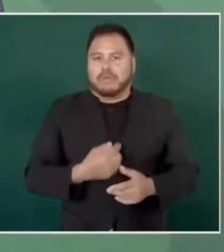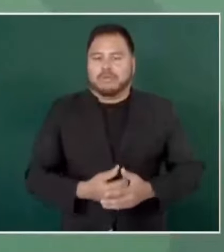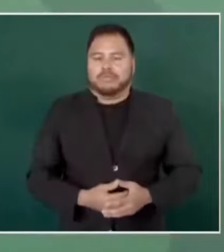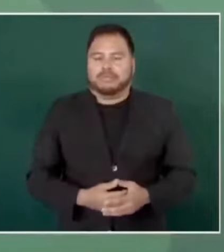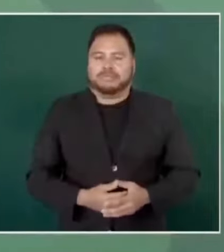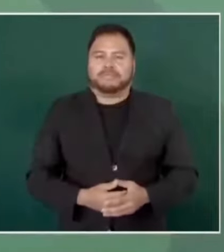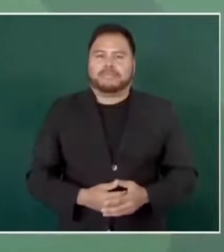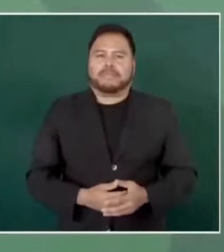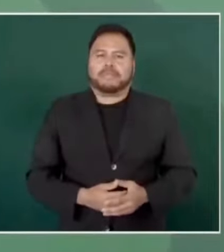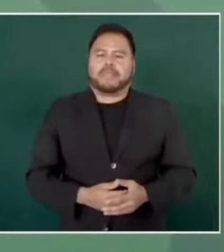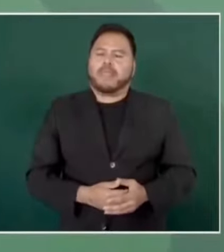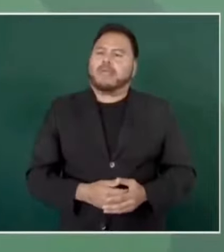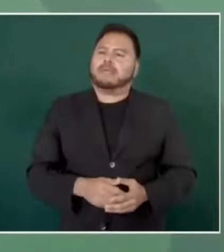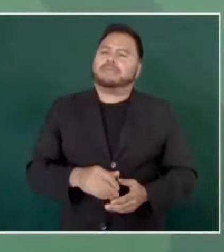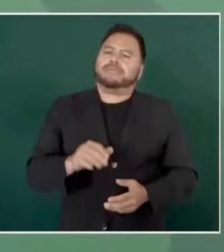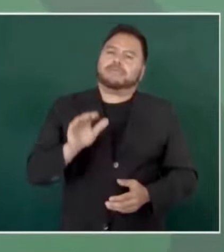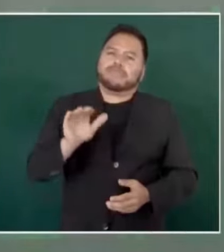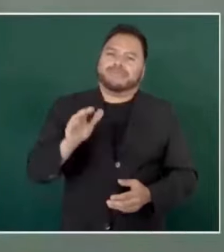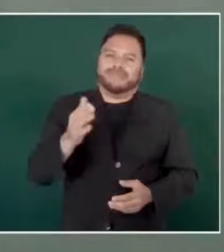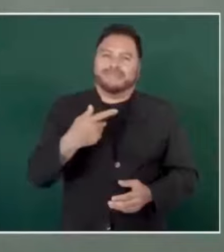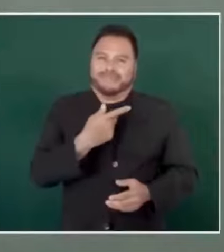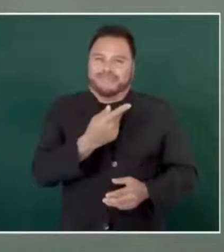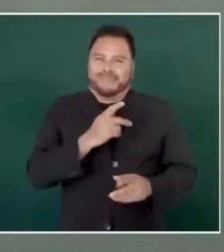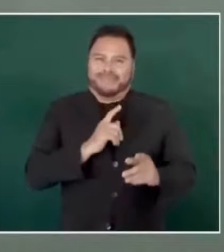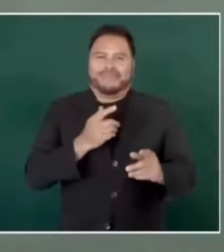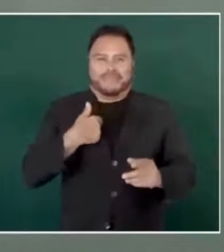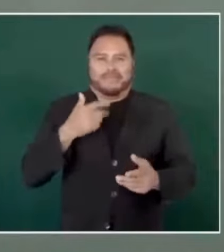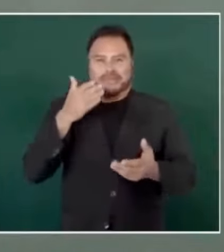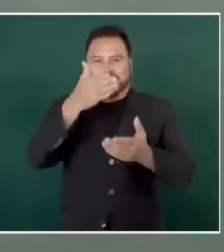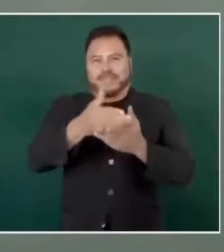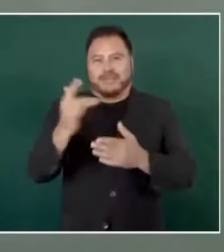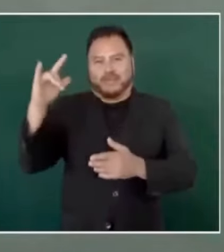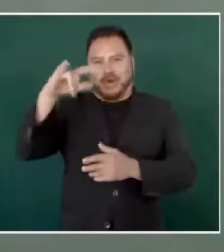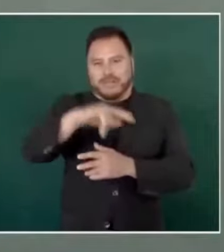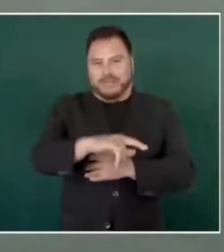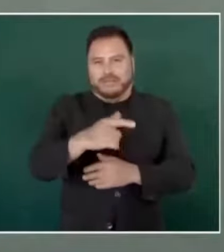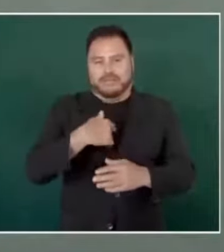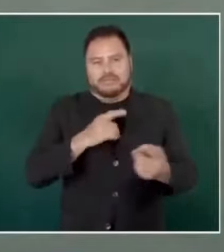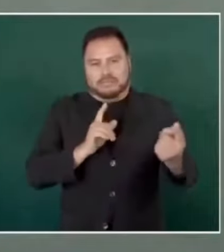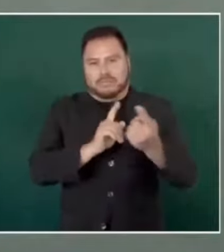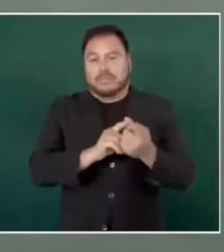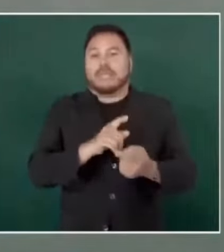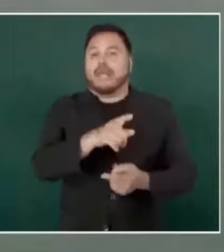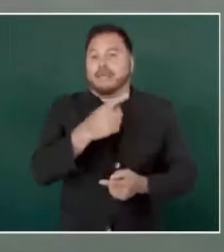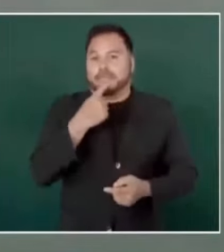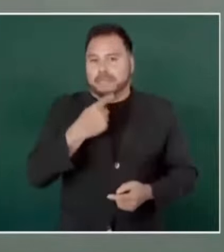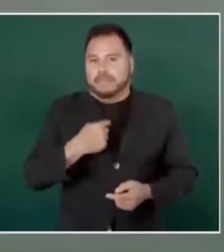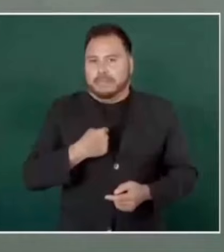cuando lo fui a recibir al aeropuerto, me invitó a